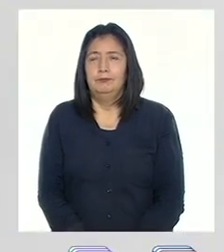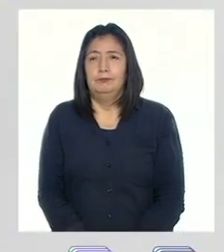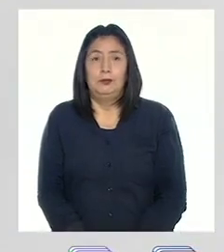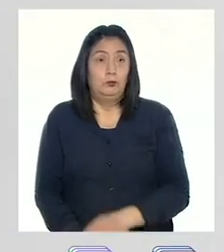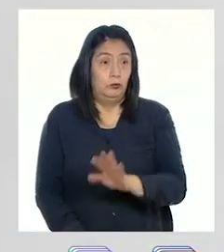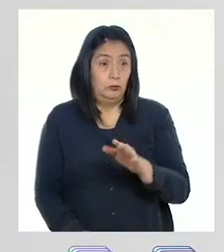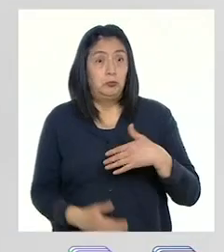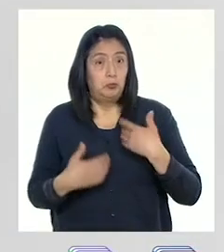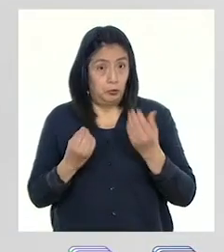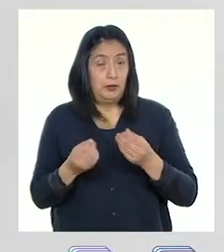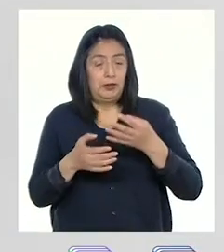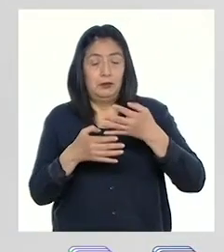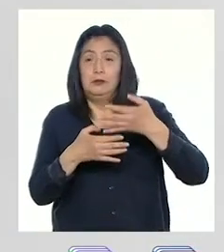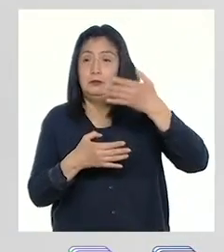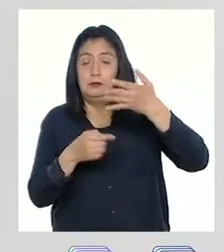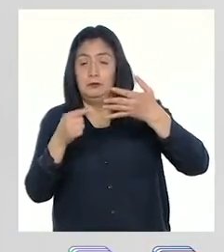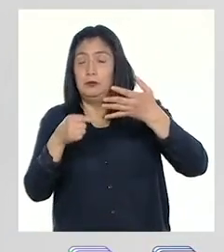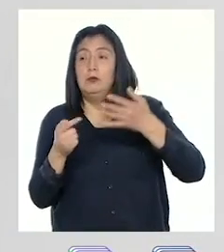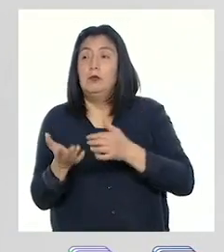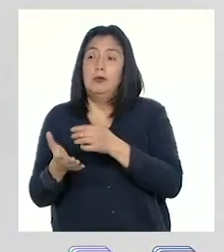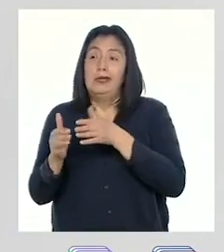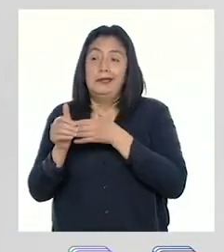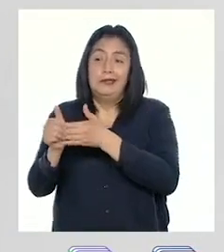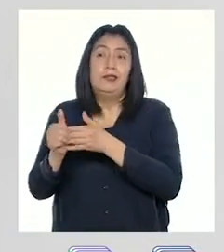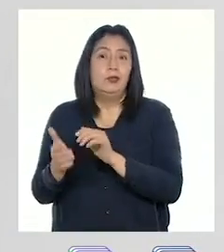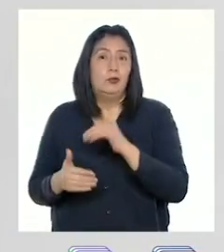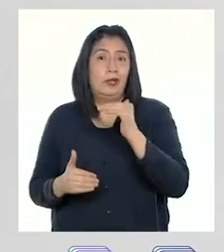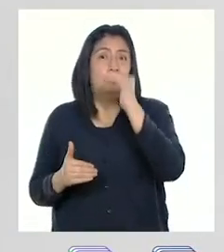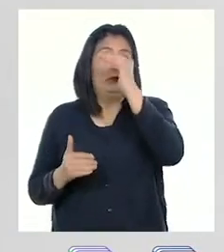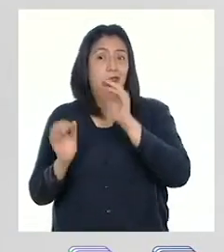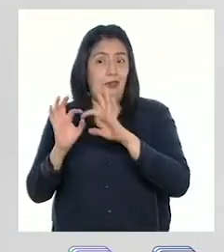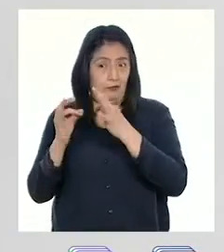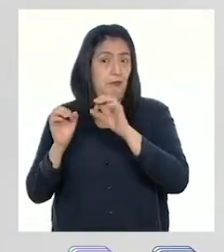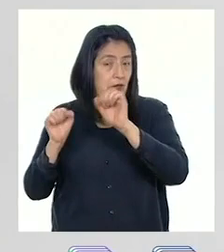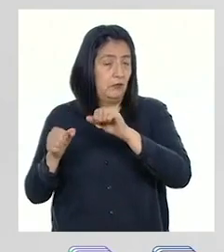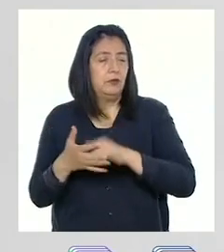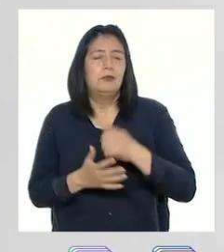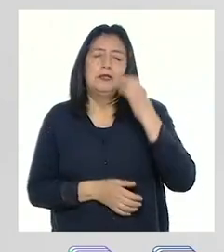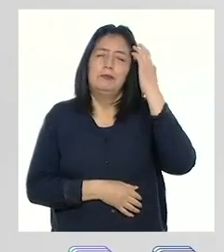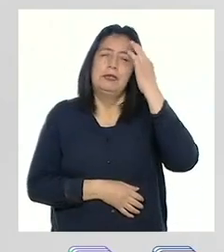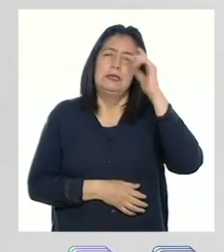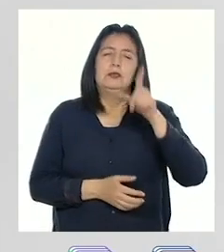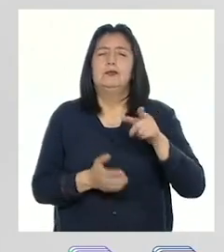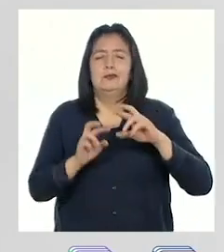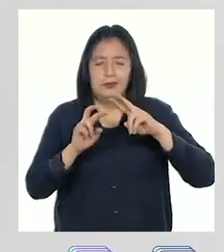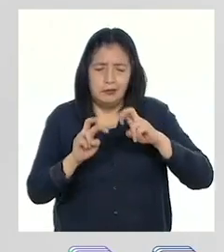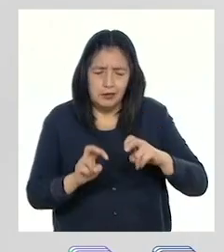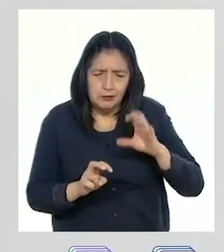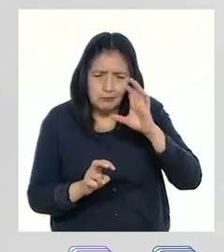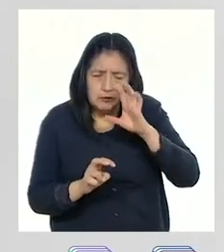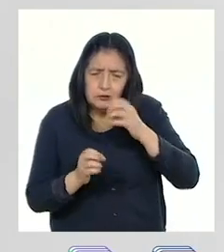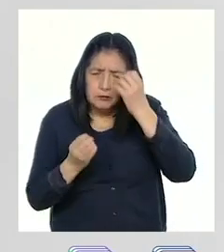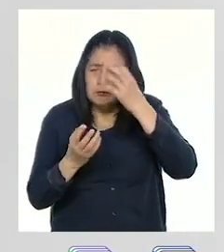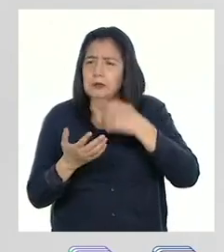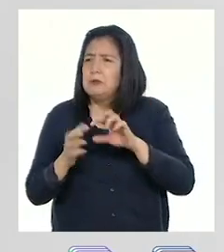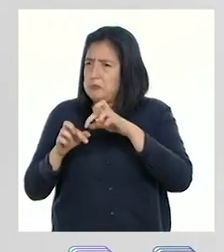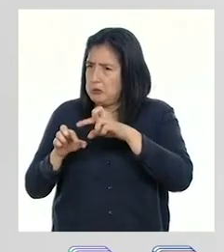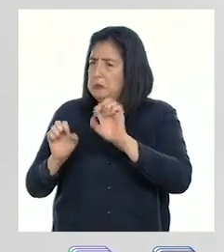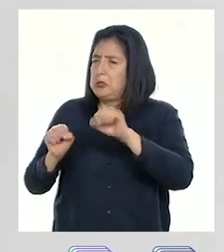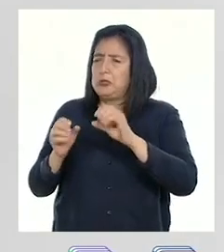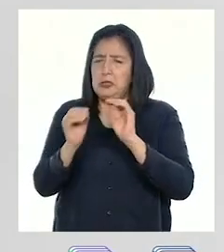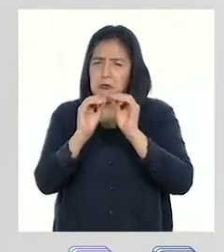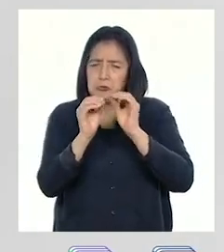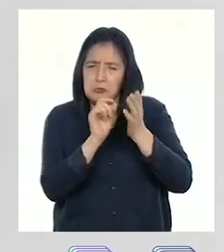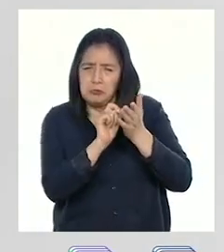Pueden completar su ficha con ayuda de un adulto de su familia. Esto los va a ayudar a reflexionar sobre su investigación y les va a permitir realizar